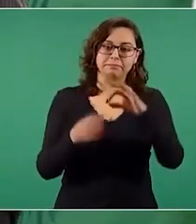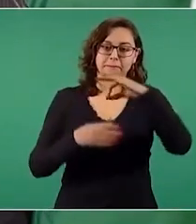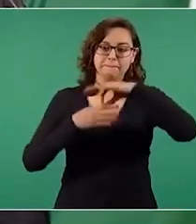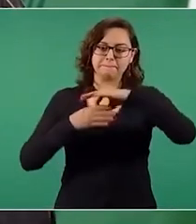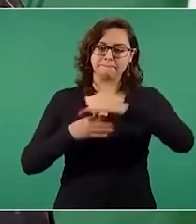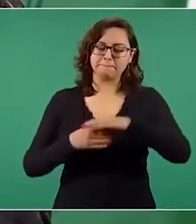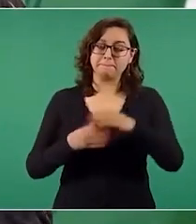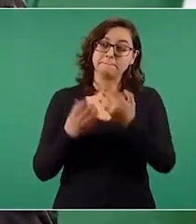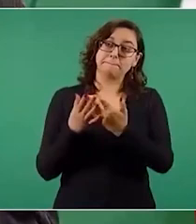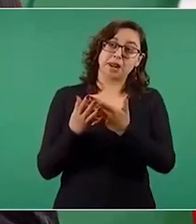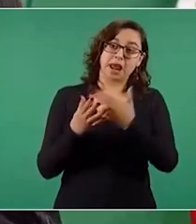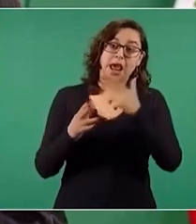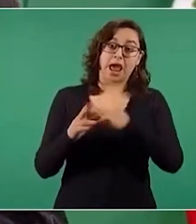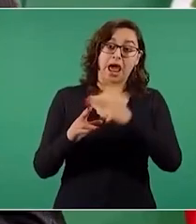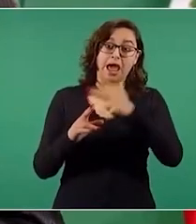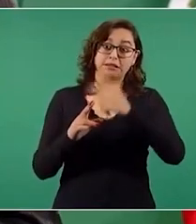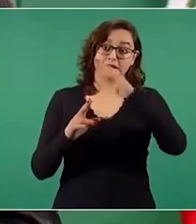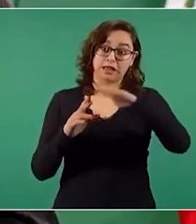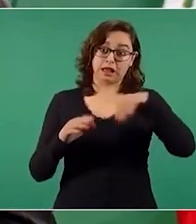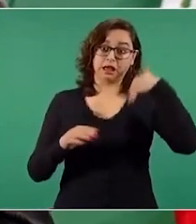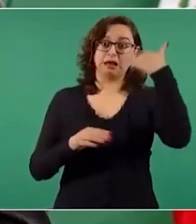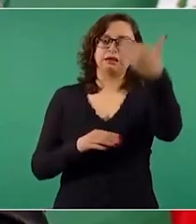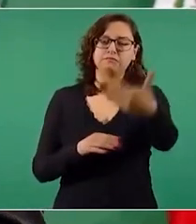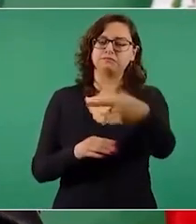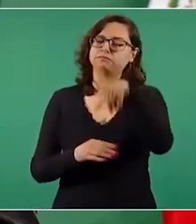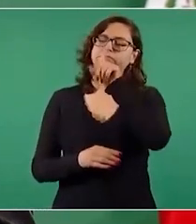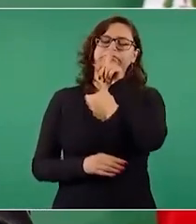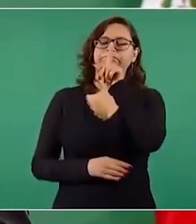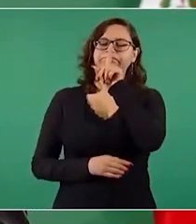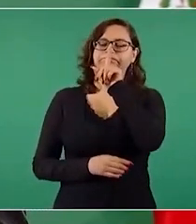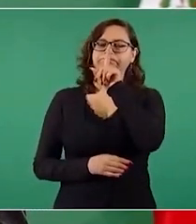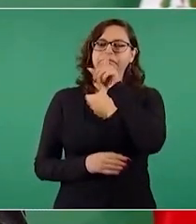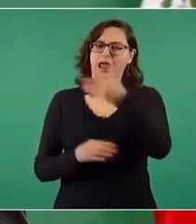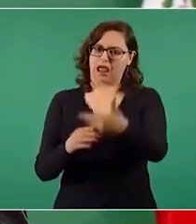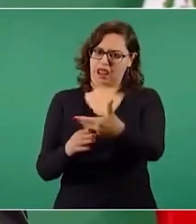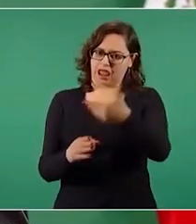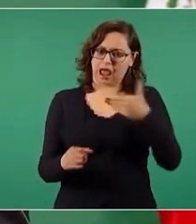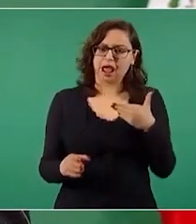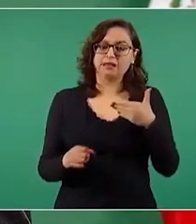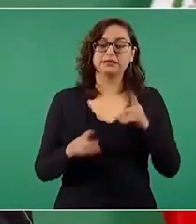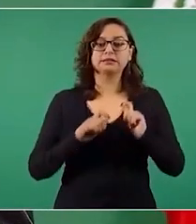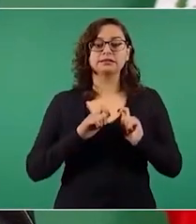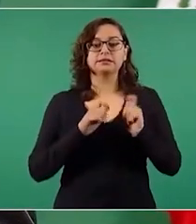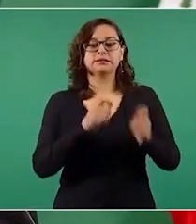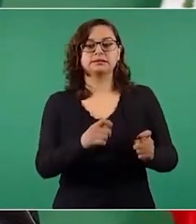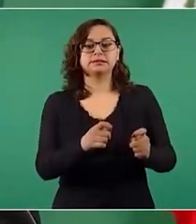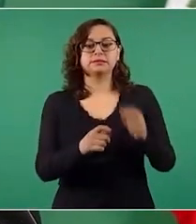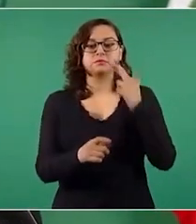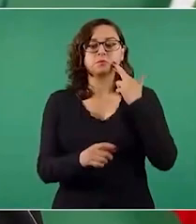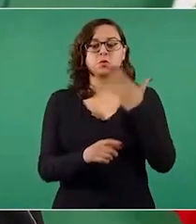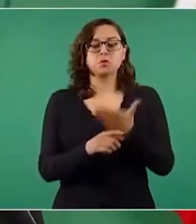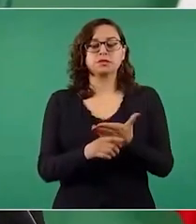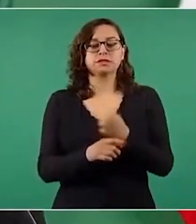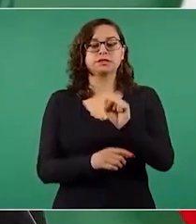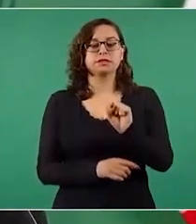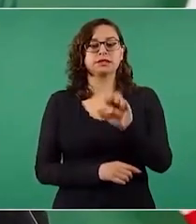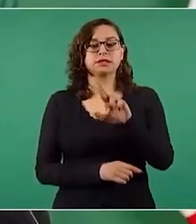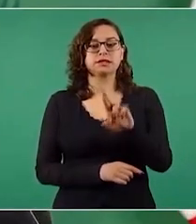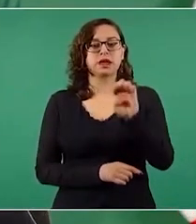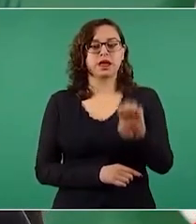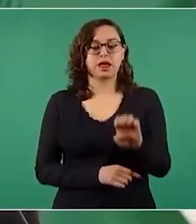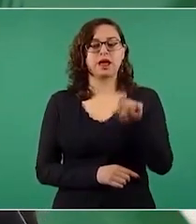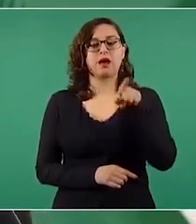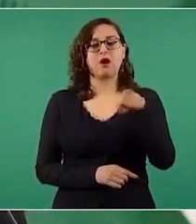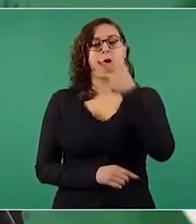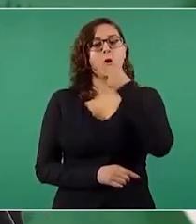voy a encargar a la Secretaría de Relaciones Exteriores, al secretario Marcelo Ebrard,